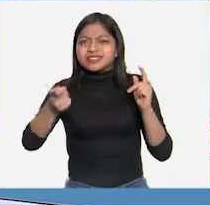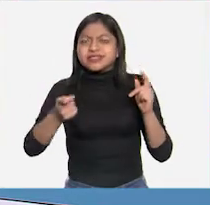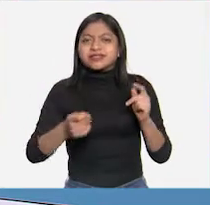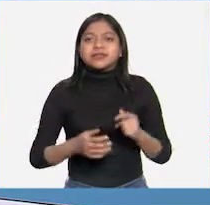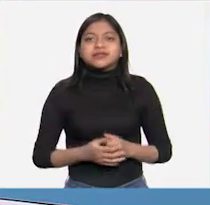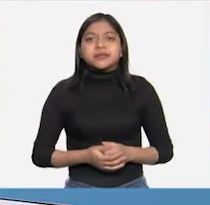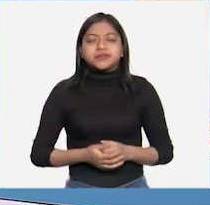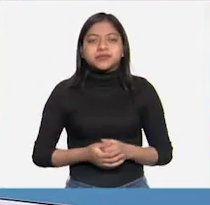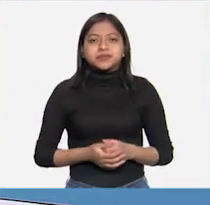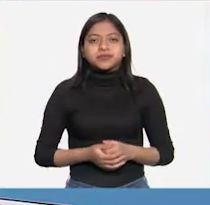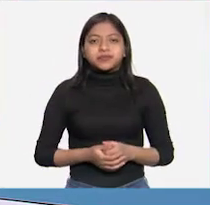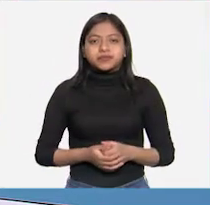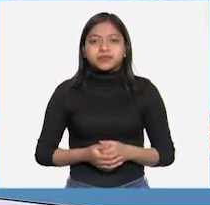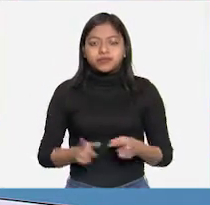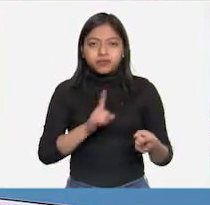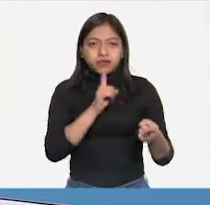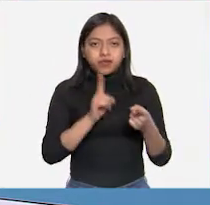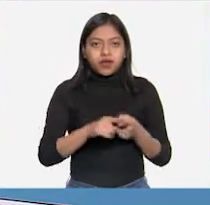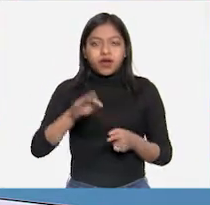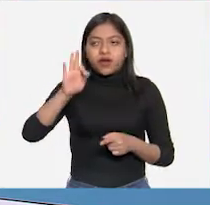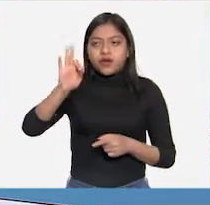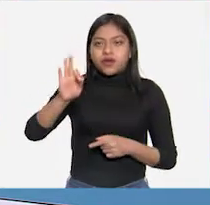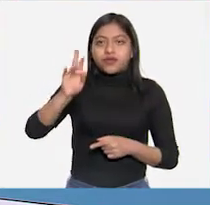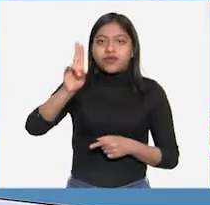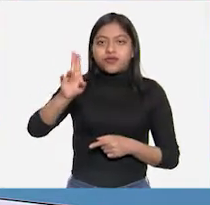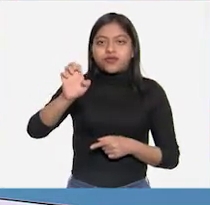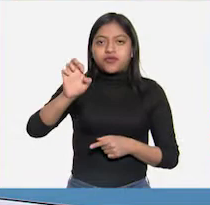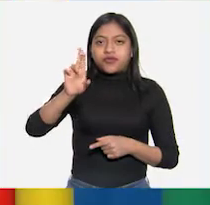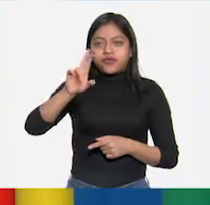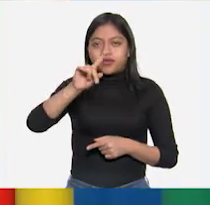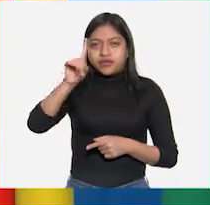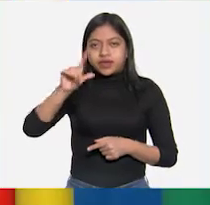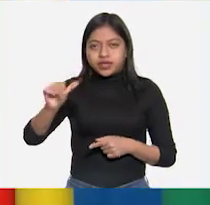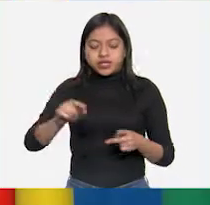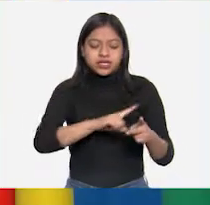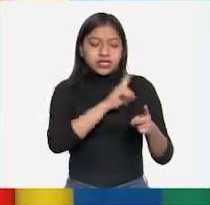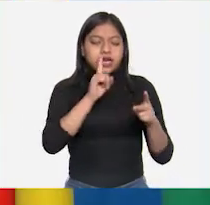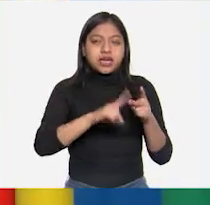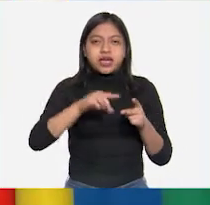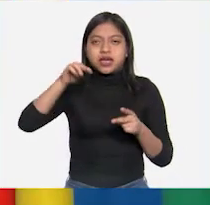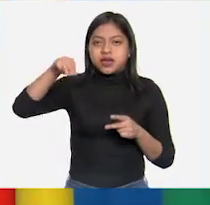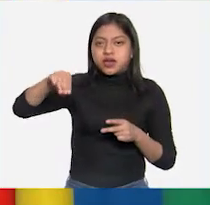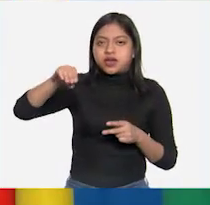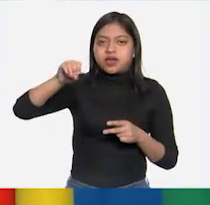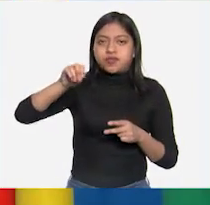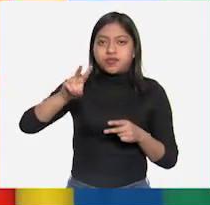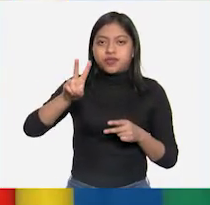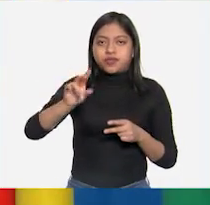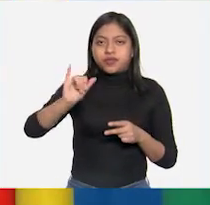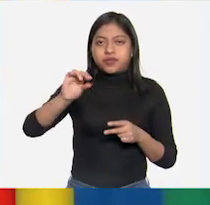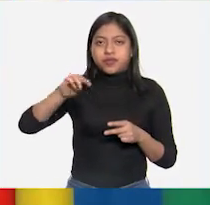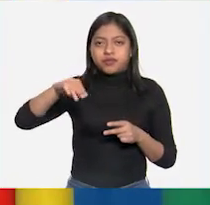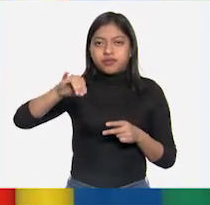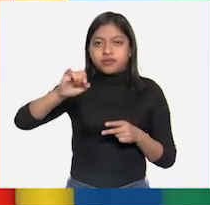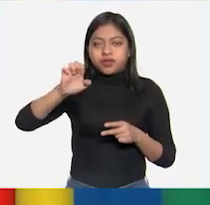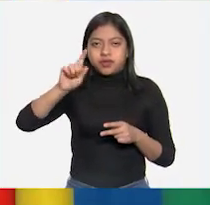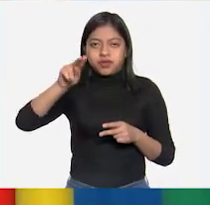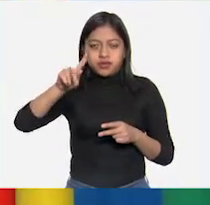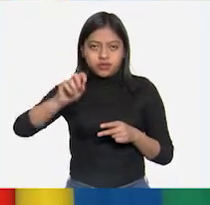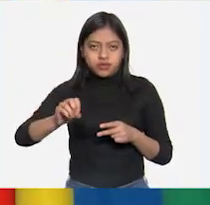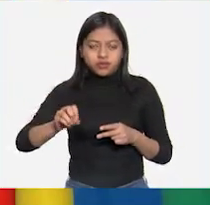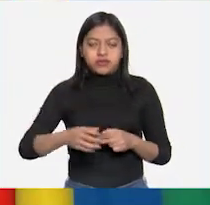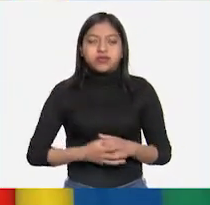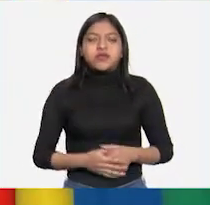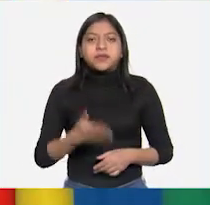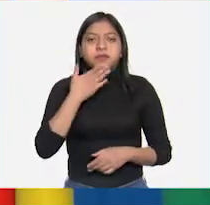el día de hoy, que es fuerza y movimiento. Así es, totalmente de acuerdo. Y vamos a empezar entonces,